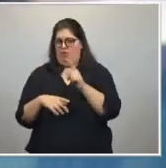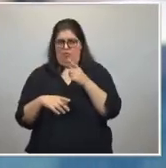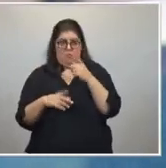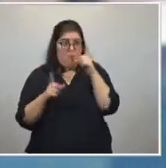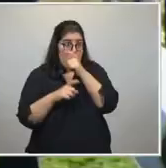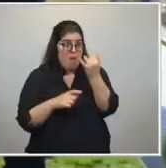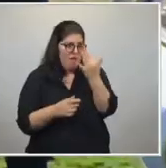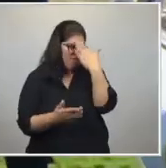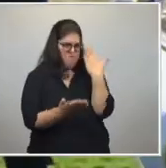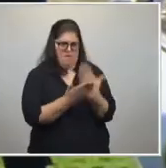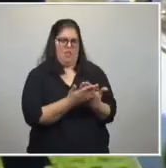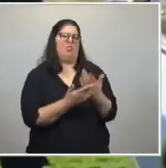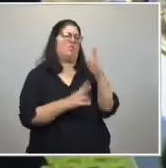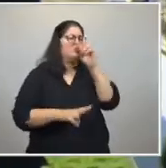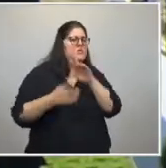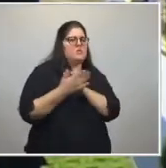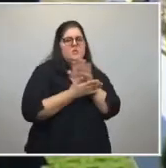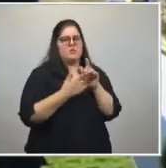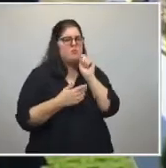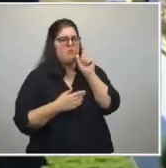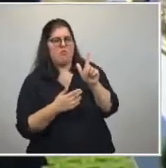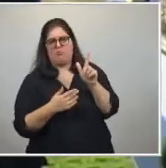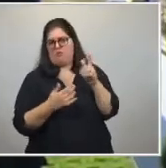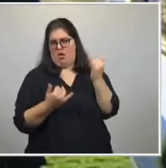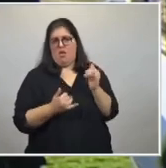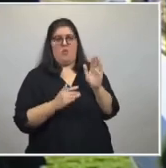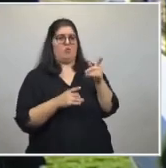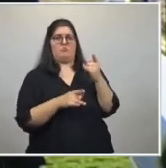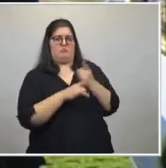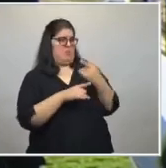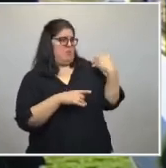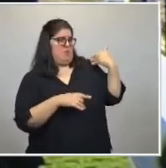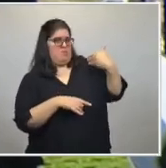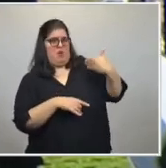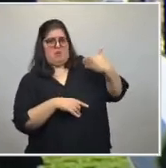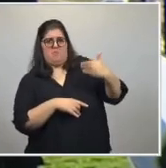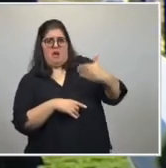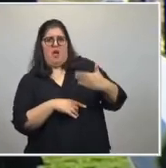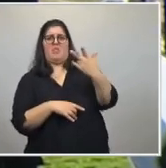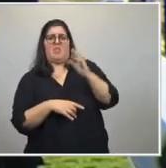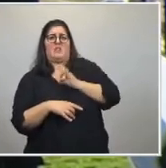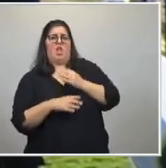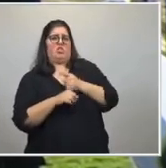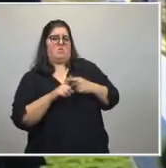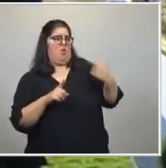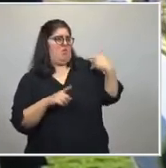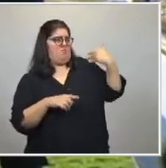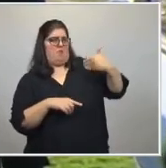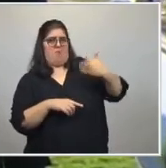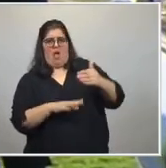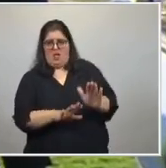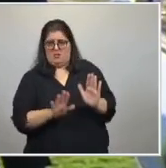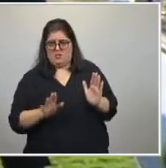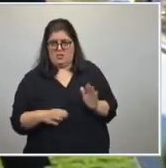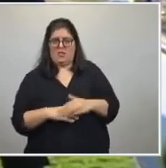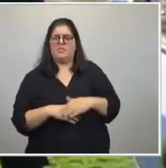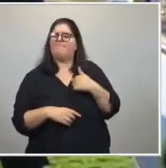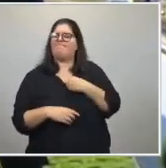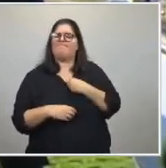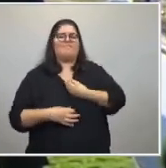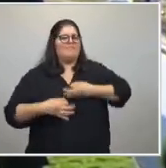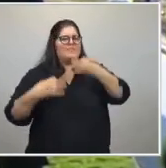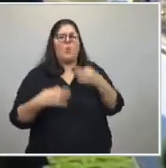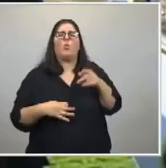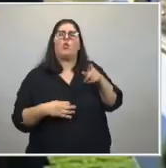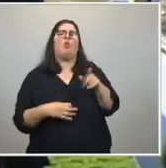problemas, le busca la solución, eso viniste haciendo estos tres años y medio, eso estoy seguro que